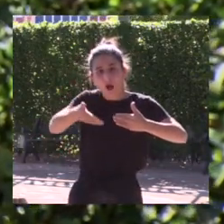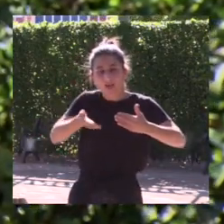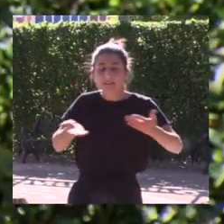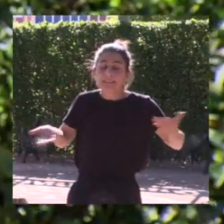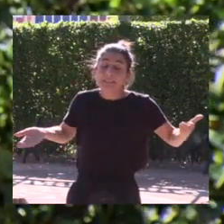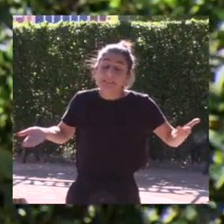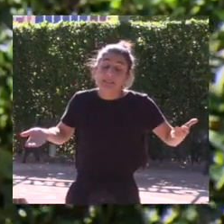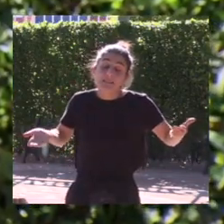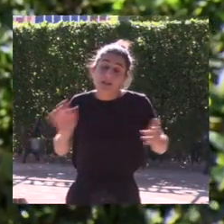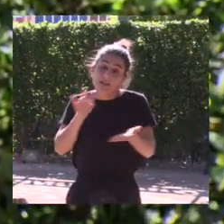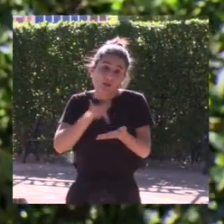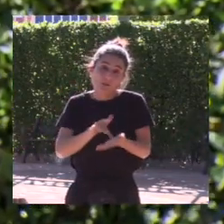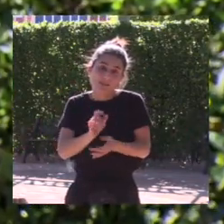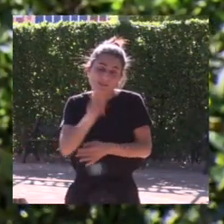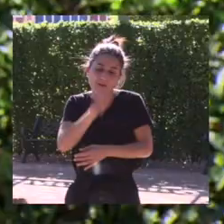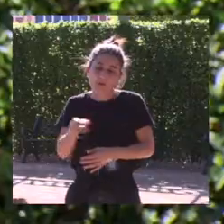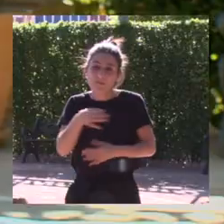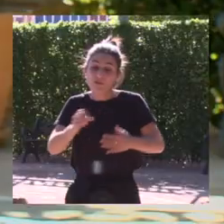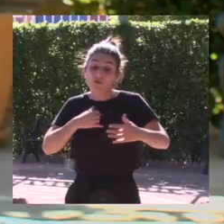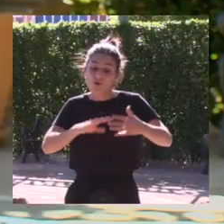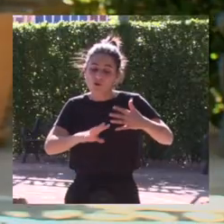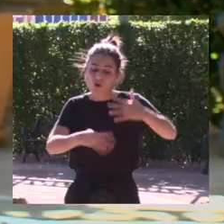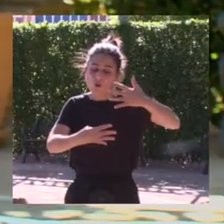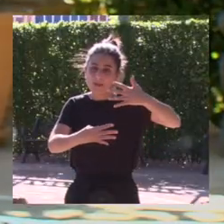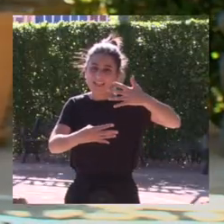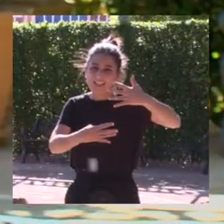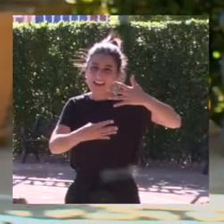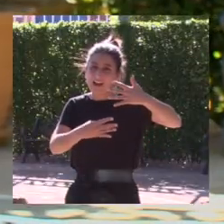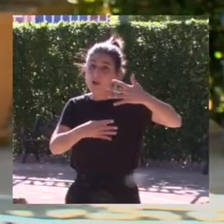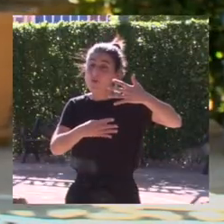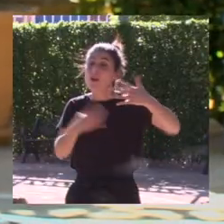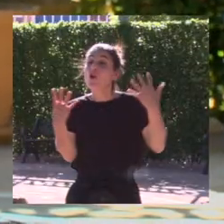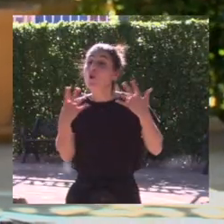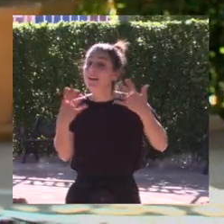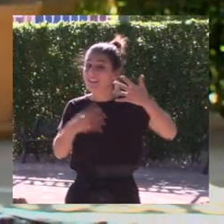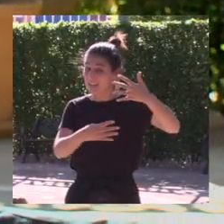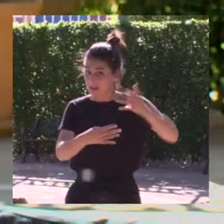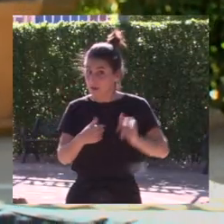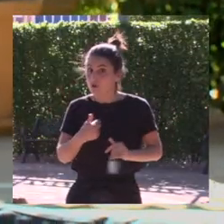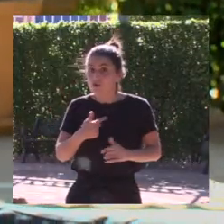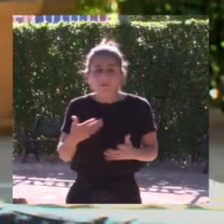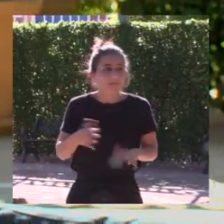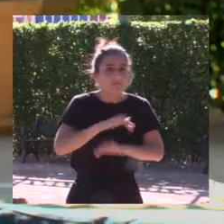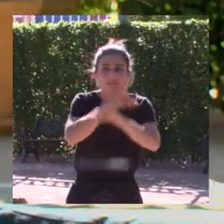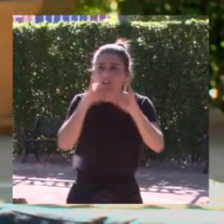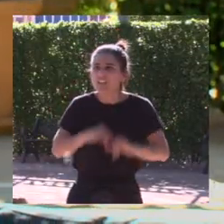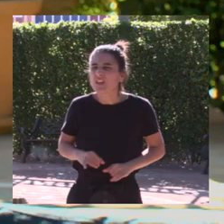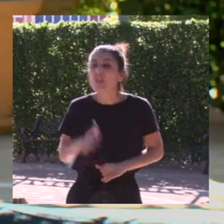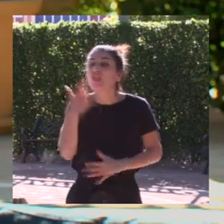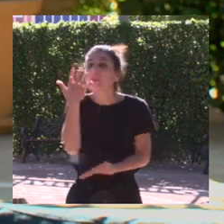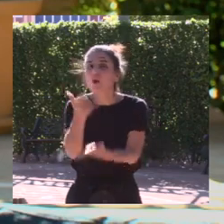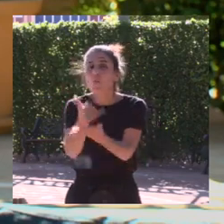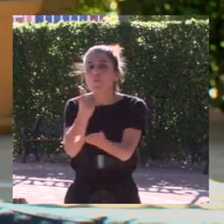esas cosas que pasan nadie es perfecto y quedo novena yo estaba encantada habíamos ganado cinco pruebas